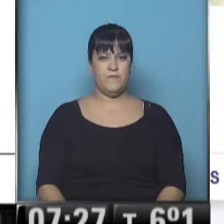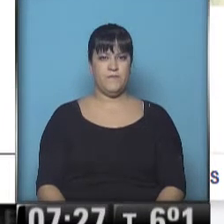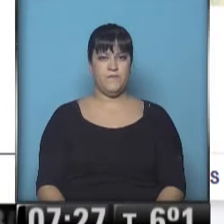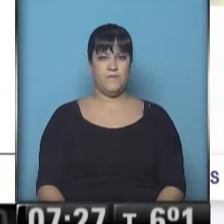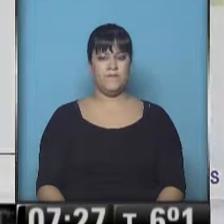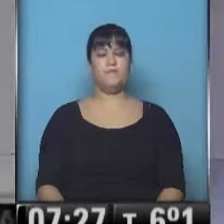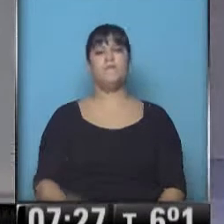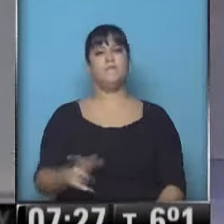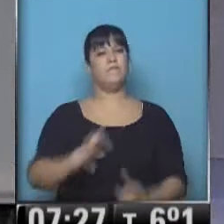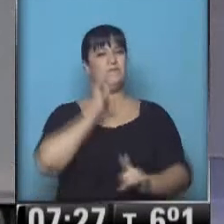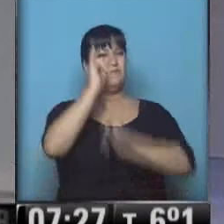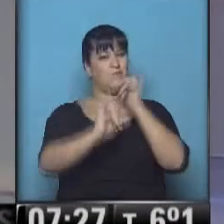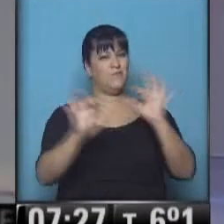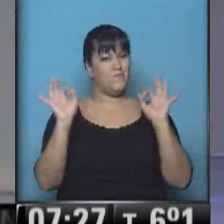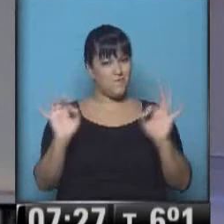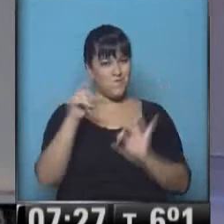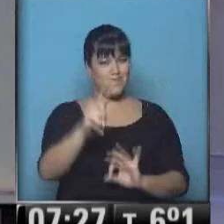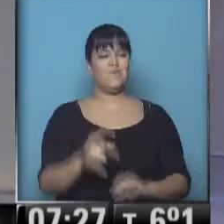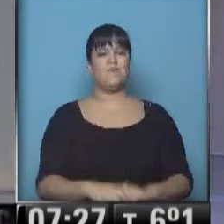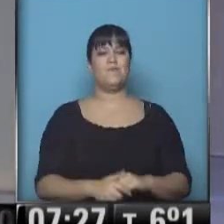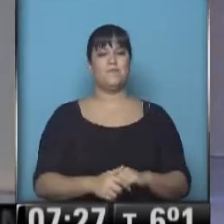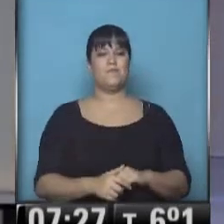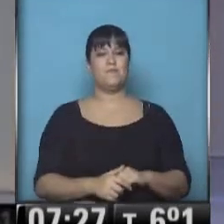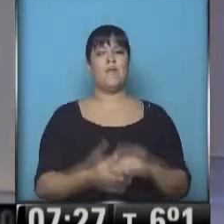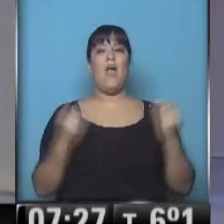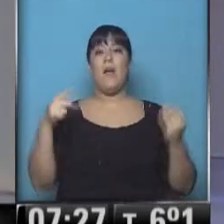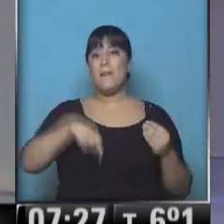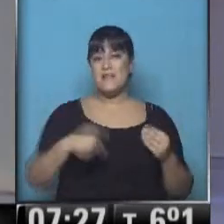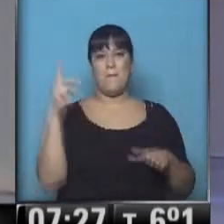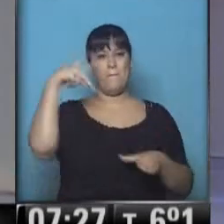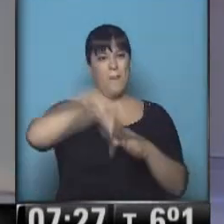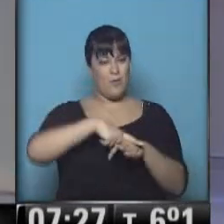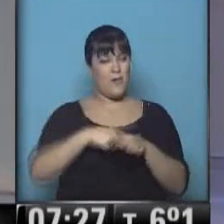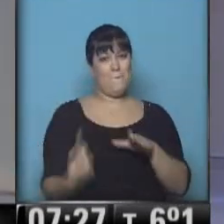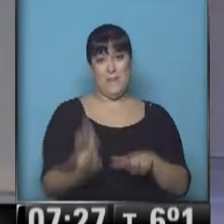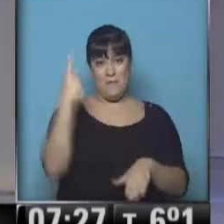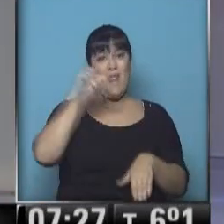Después de repasar la información en la agencia de Noticias Telam, ¿qué nos toca? Vamos a una pausa. La primera, regucemos a seguir.